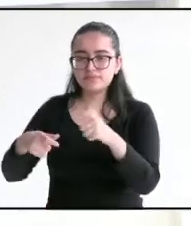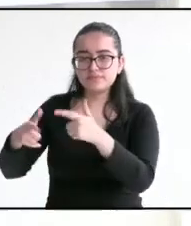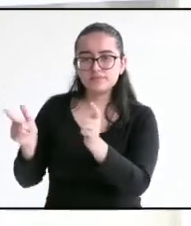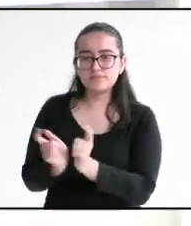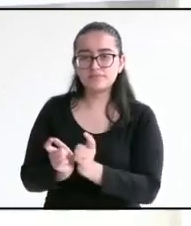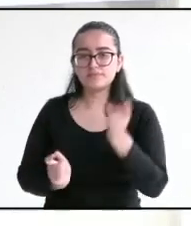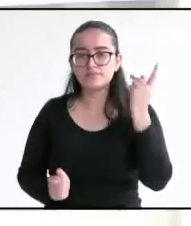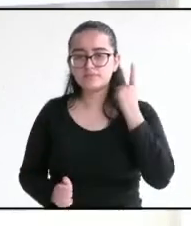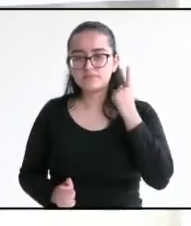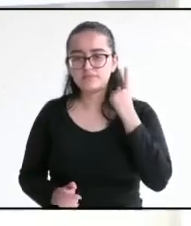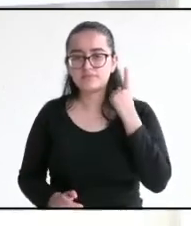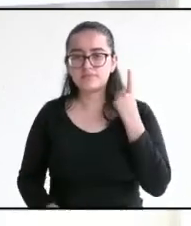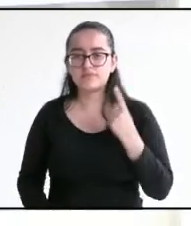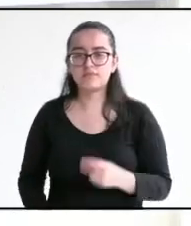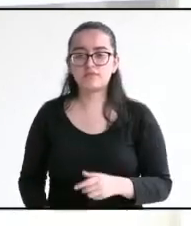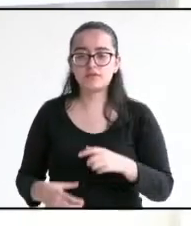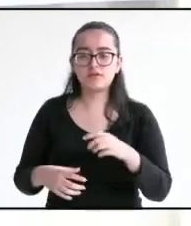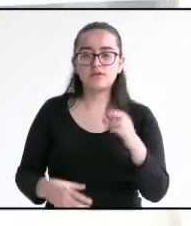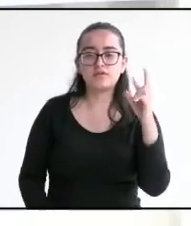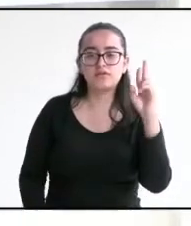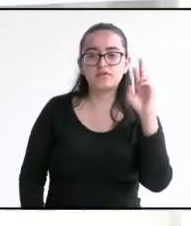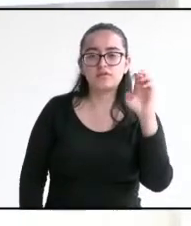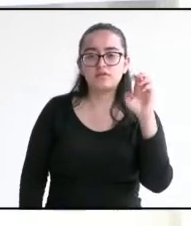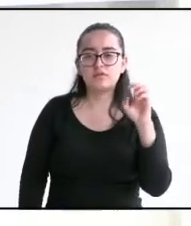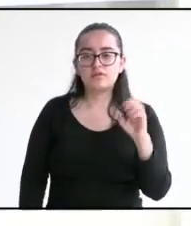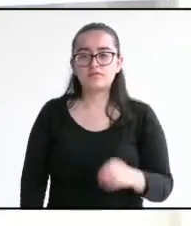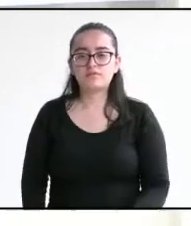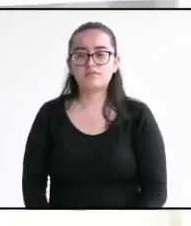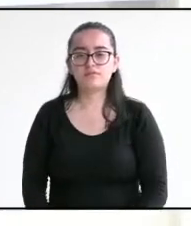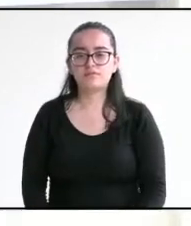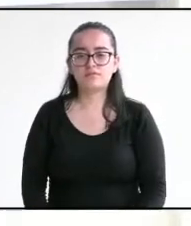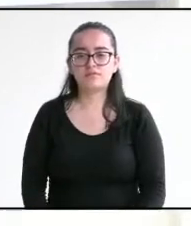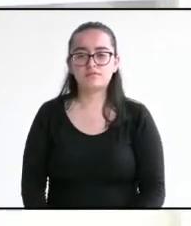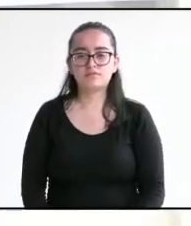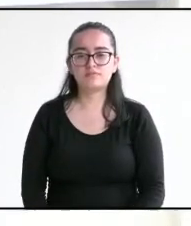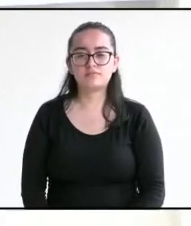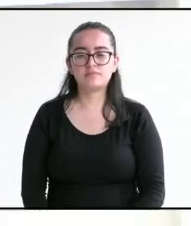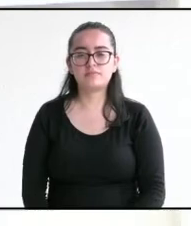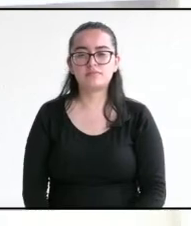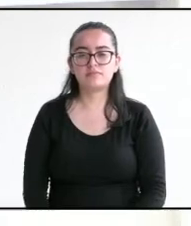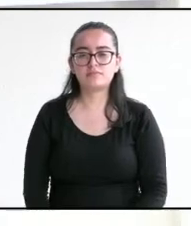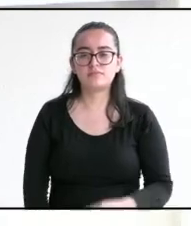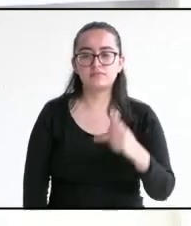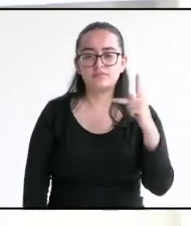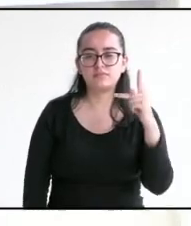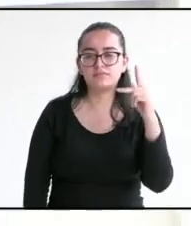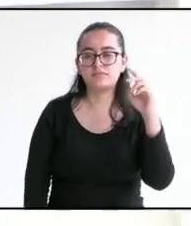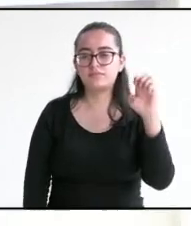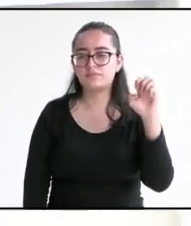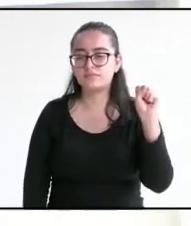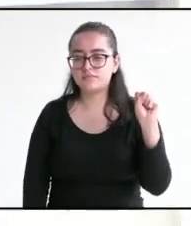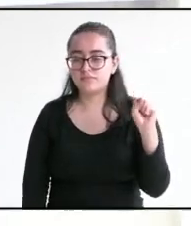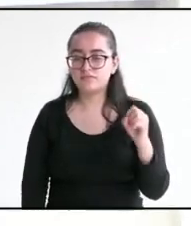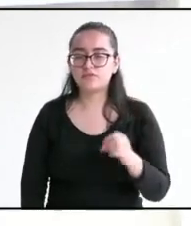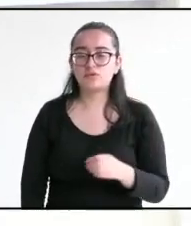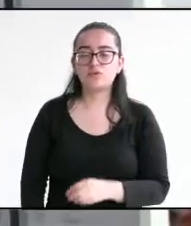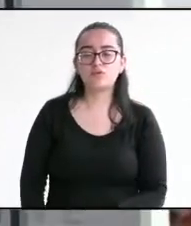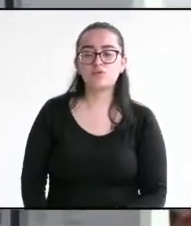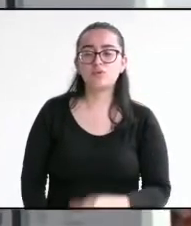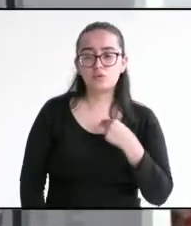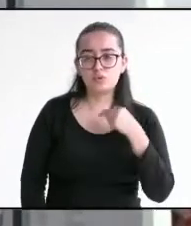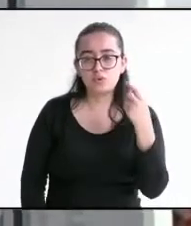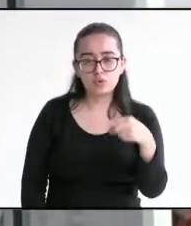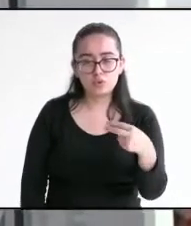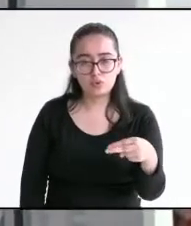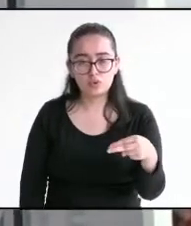candidato del Partido Encuentro Solidario, Luis Antonio Eguía Parra. Muy buenas tardes. Mi nombre es Luis Antonio Eguía